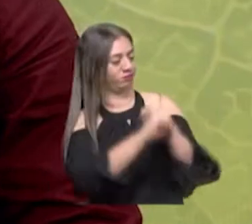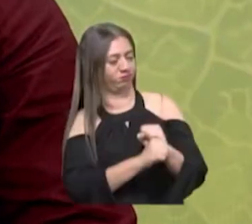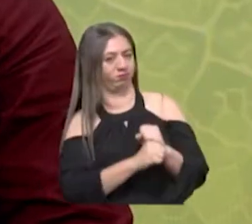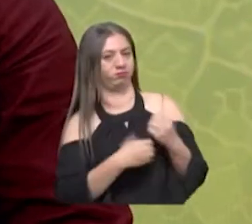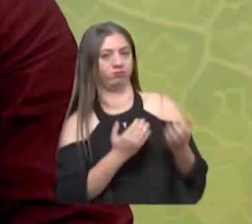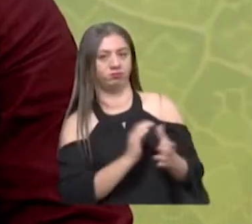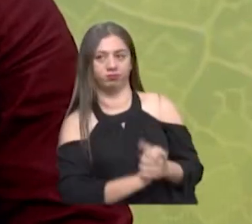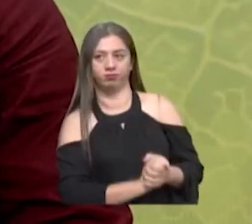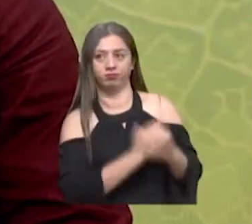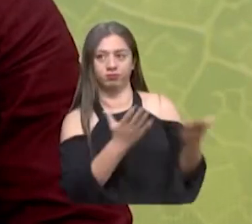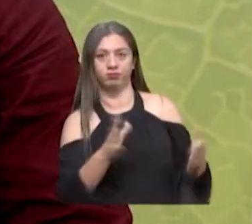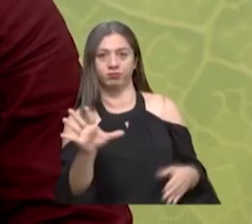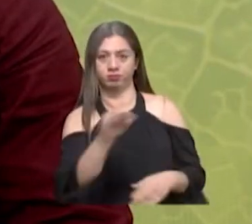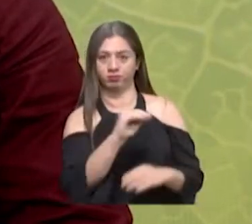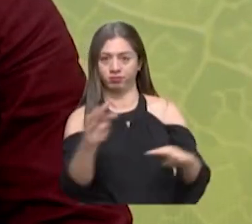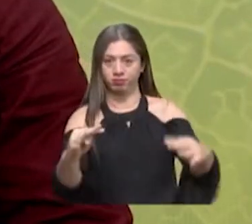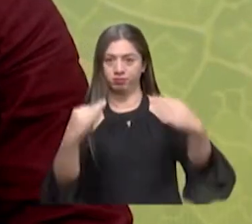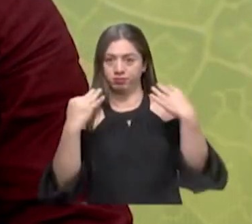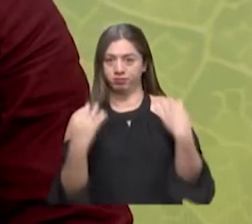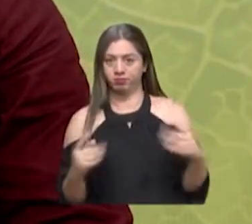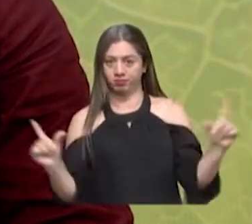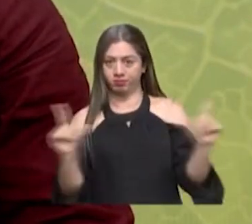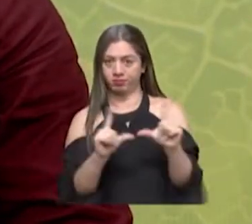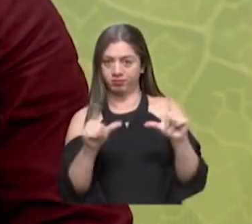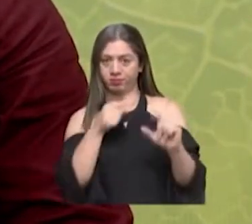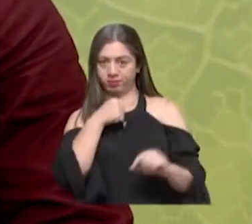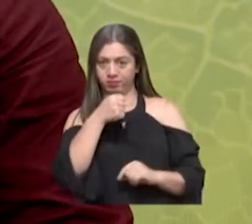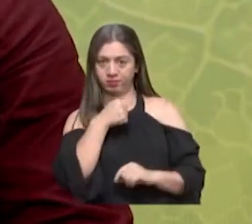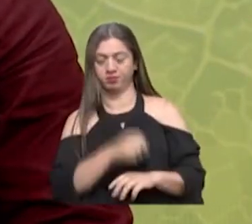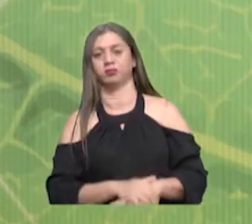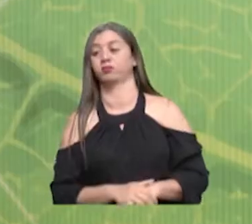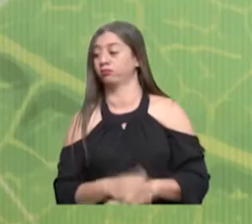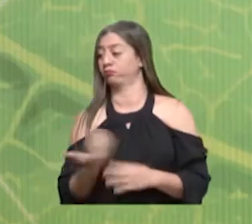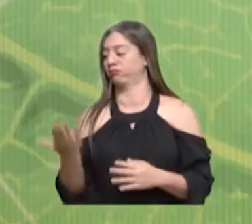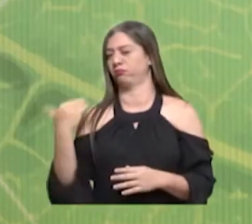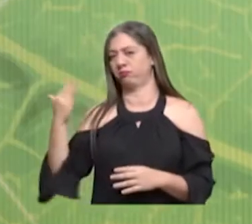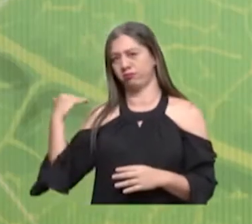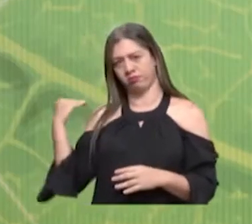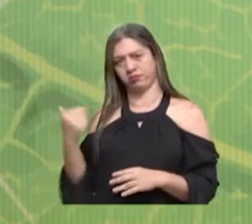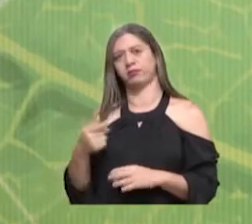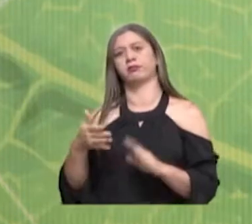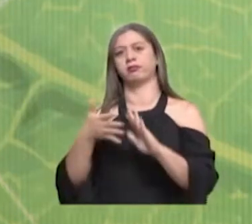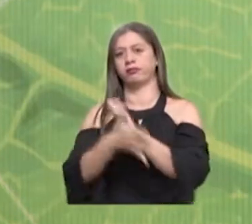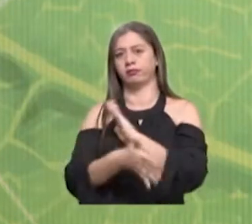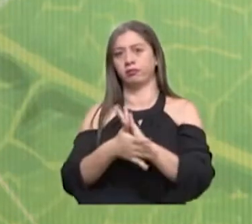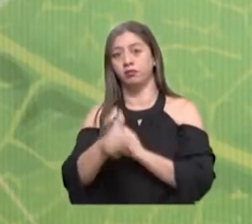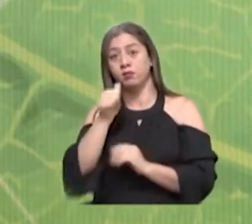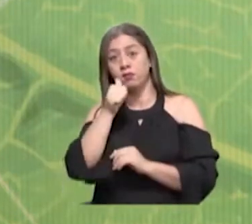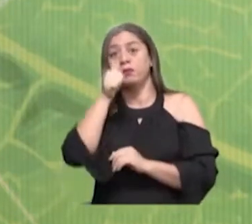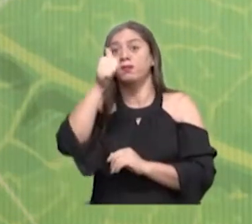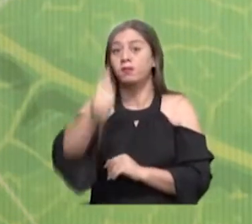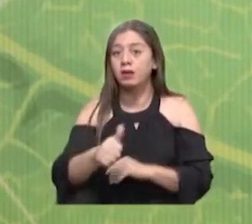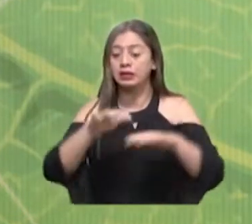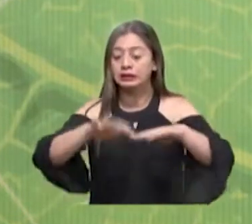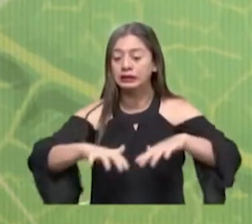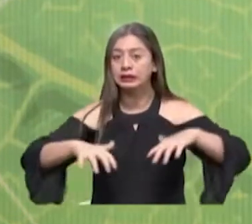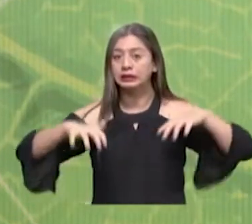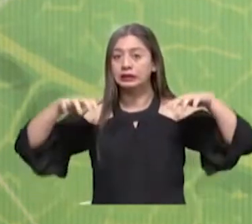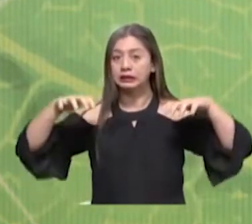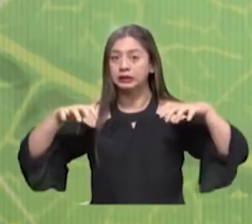a toda la teleaudiencia de nuestro informativo CBC. Nosotros en días pasados habíamos informado que mañana justamente es la asamblea